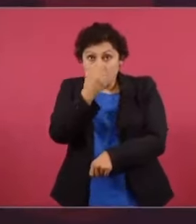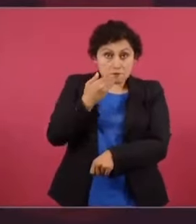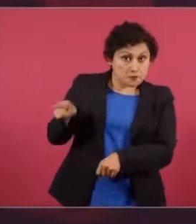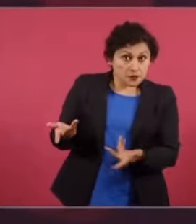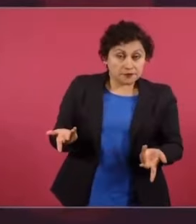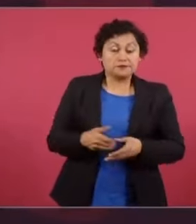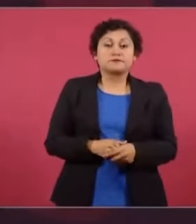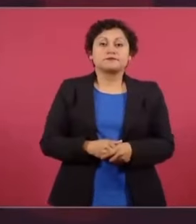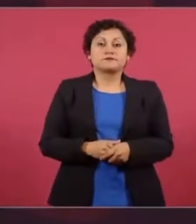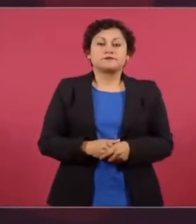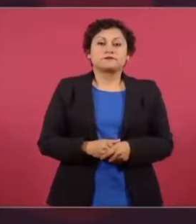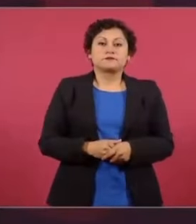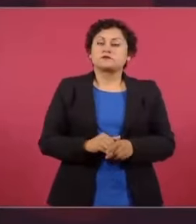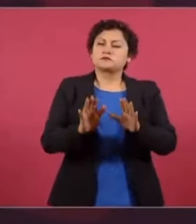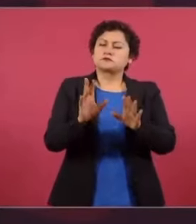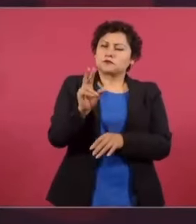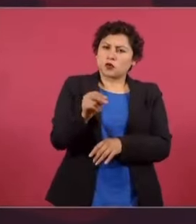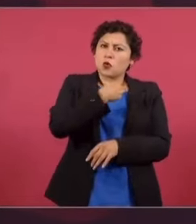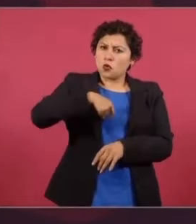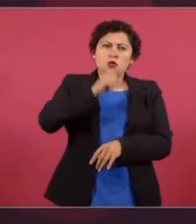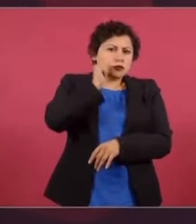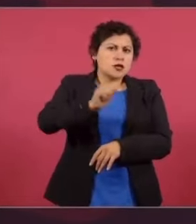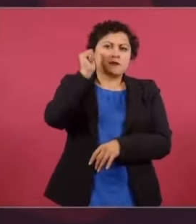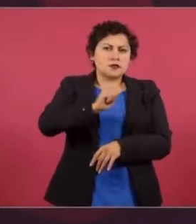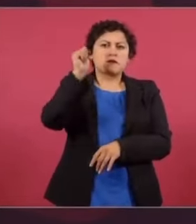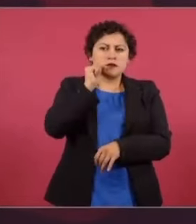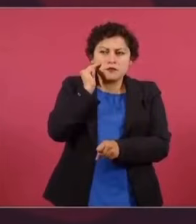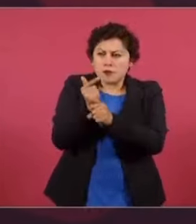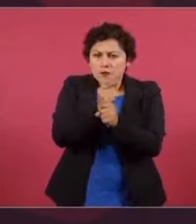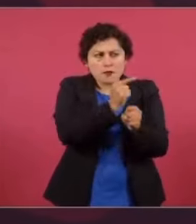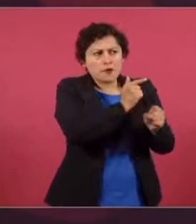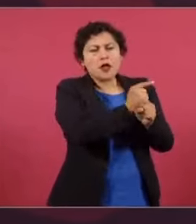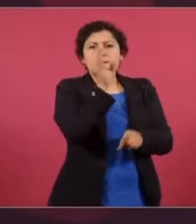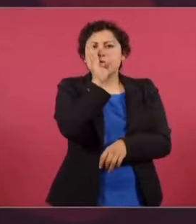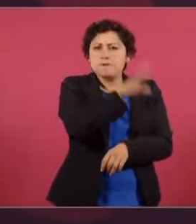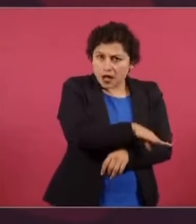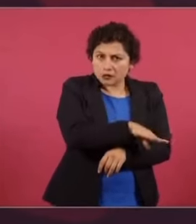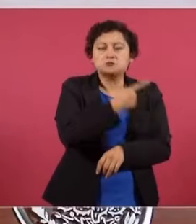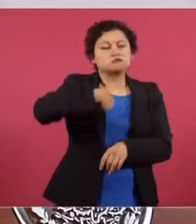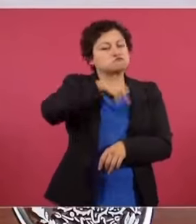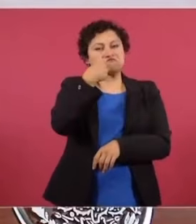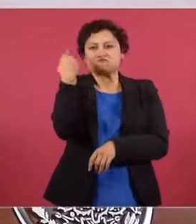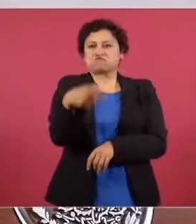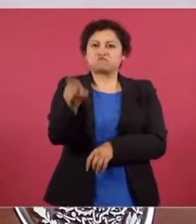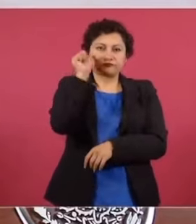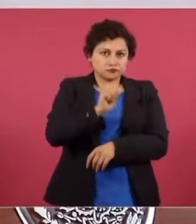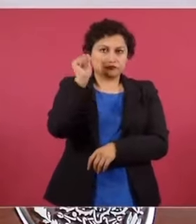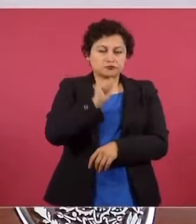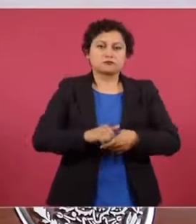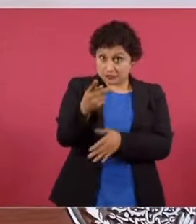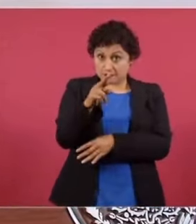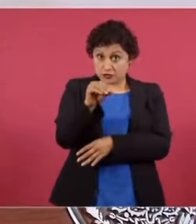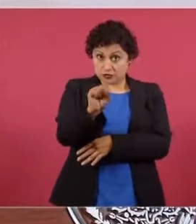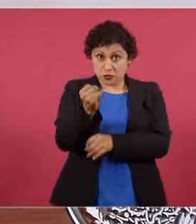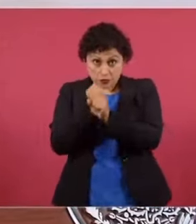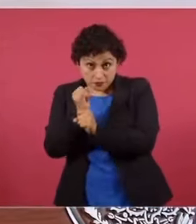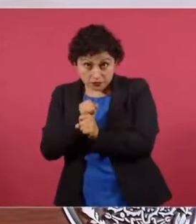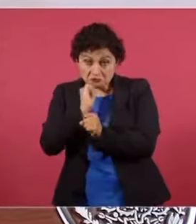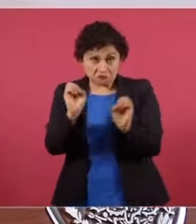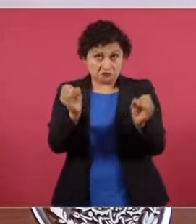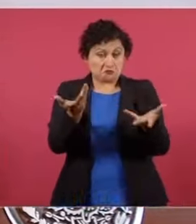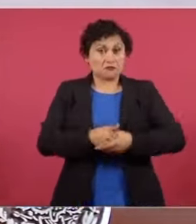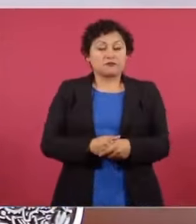nosotros hemos denunciado todo ese tipo de operaciones fraudulentas, siempre lo hemos denunciado. Y